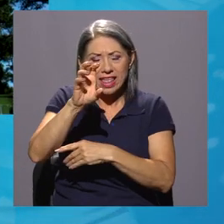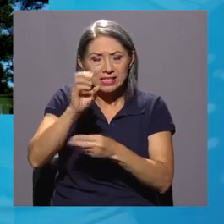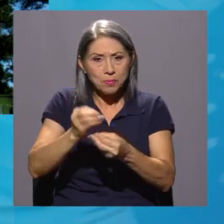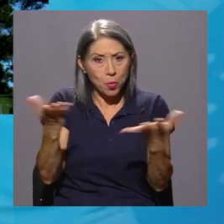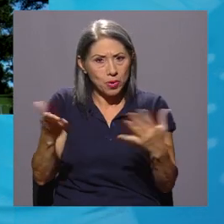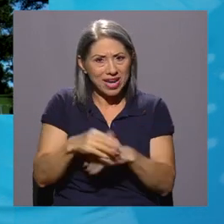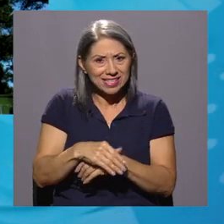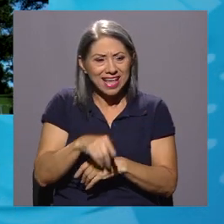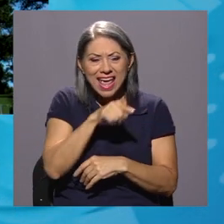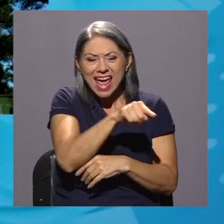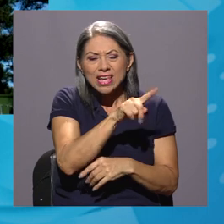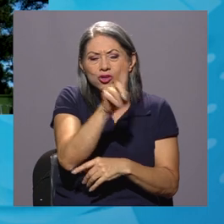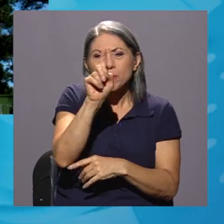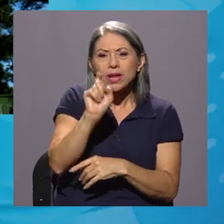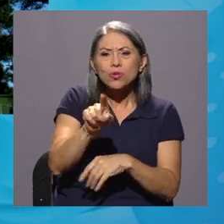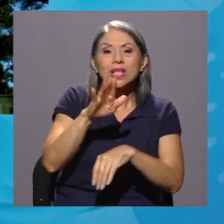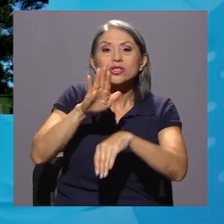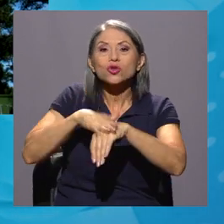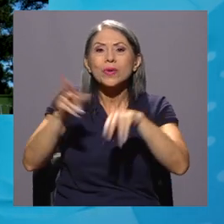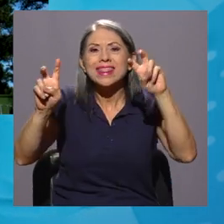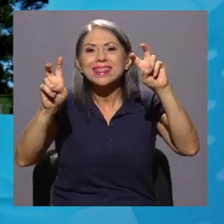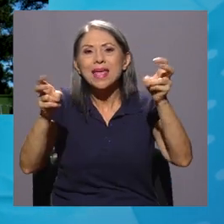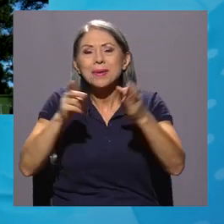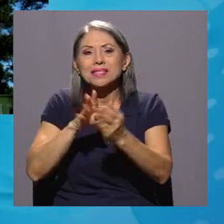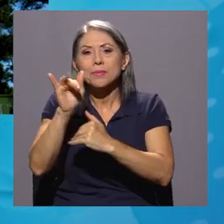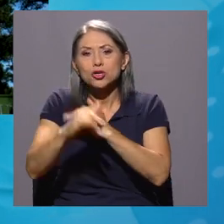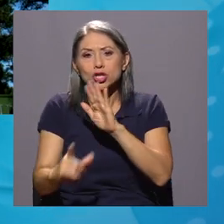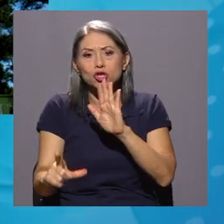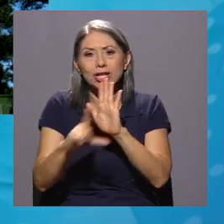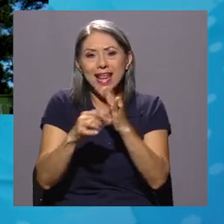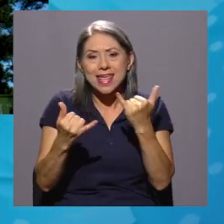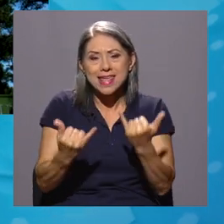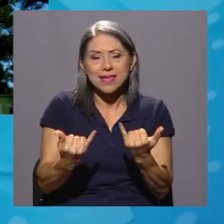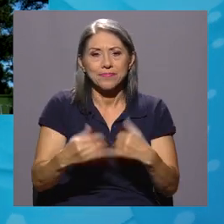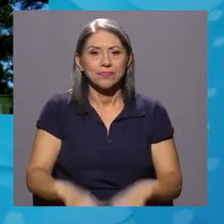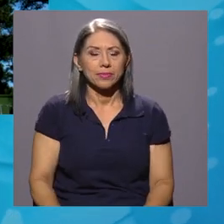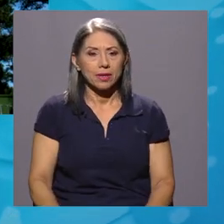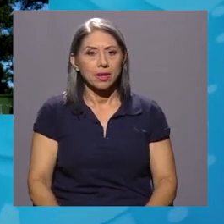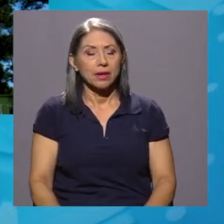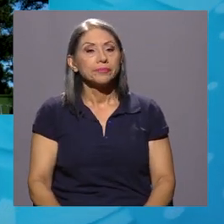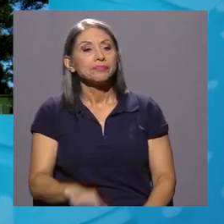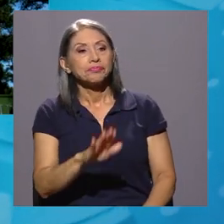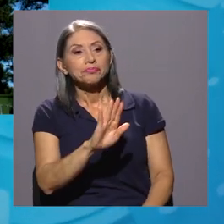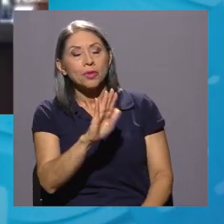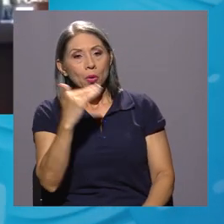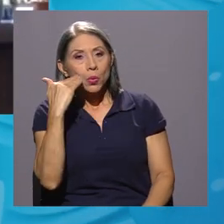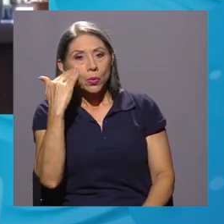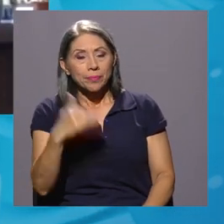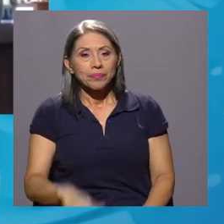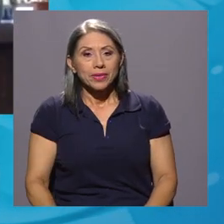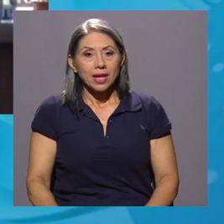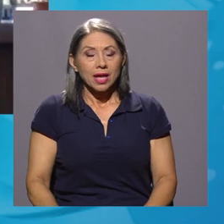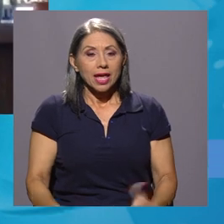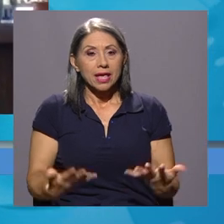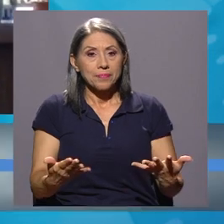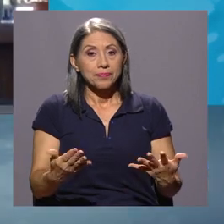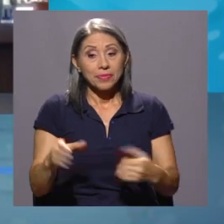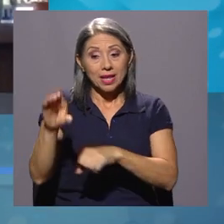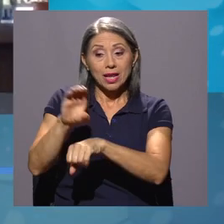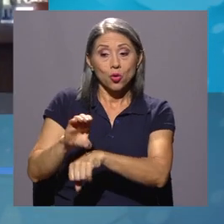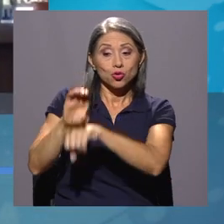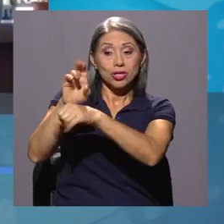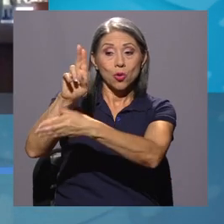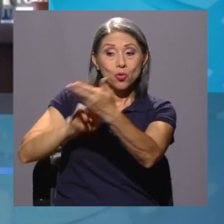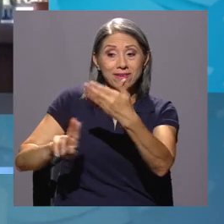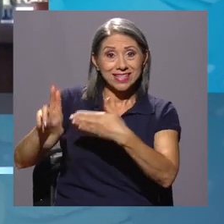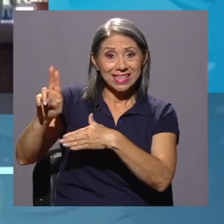proyectos de ley que están en discusión? Bueno, María, buenos días. Realmente la obligación de escuchar el criterio